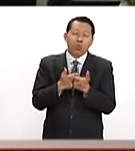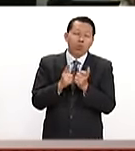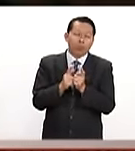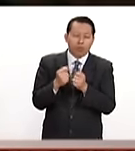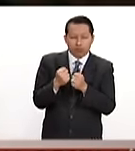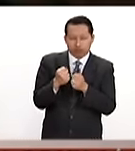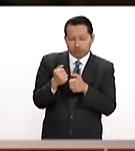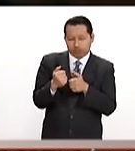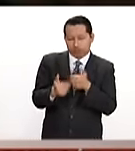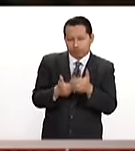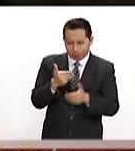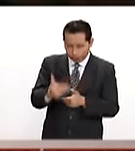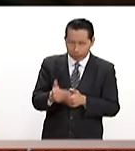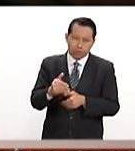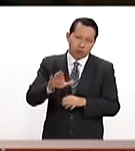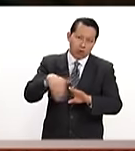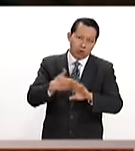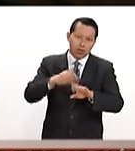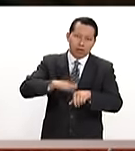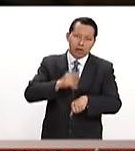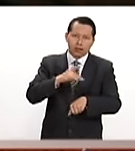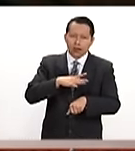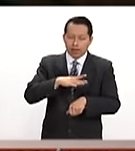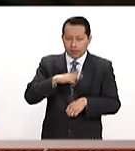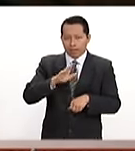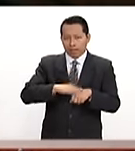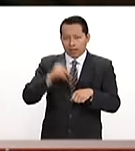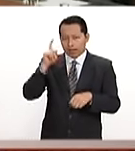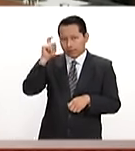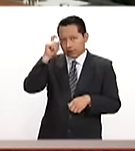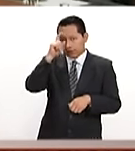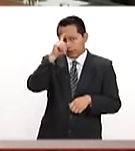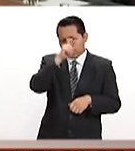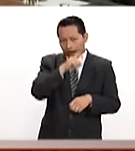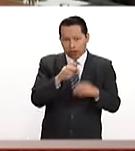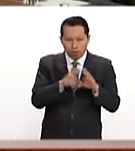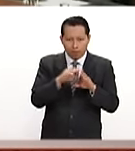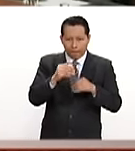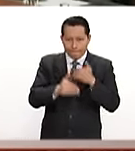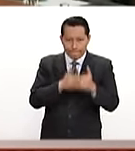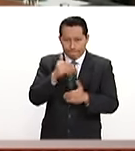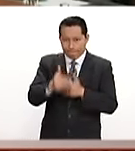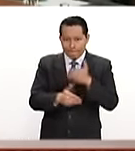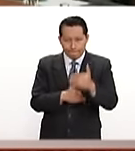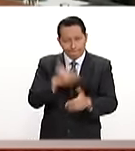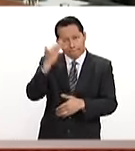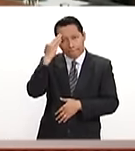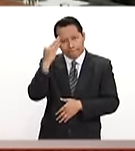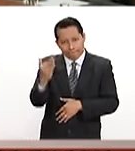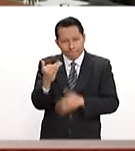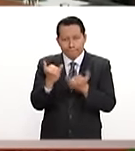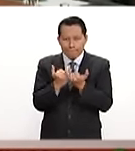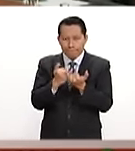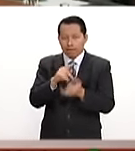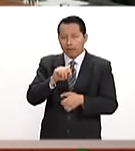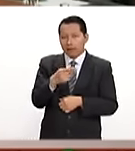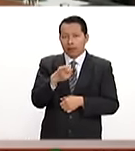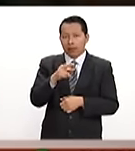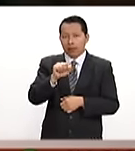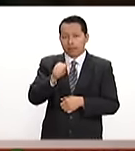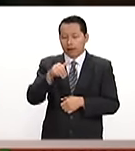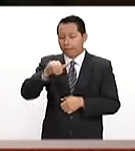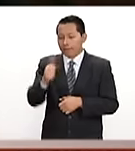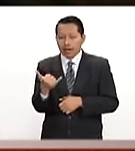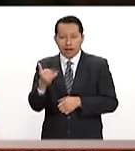sido en contra porque esto, pues, evidentemente va a ser mucho más complejo y dilatado el procedimiento. Hay la propia Teresa Mell, cuando